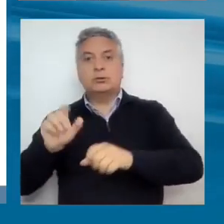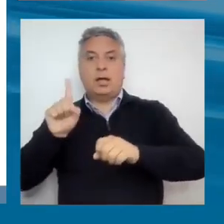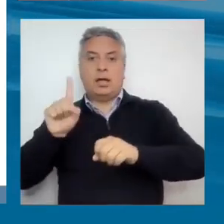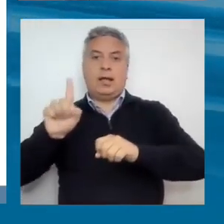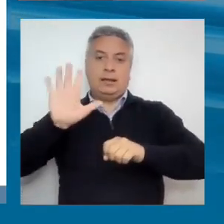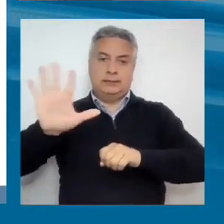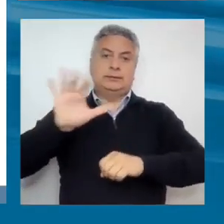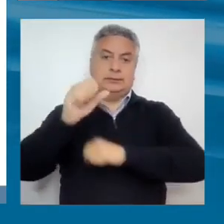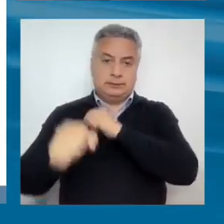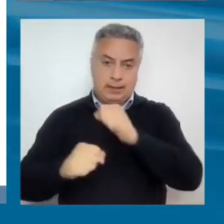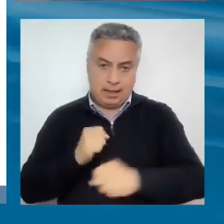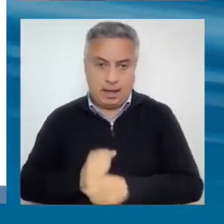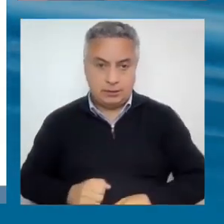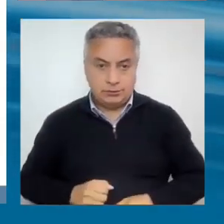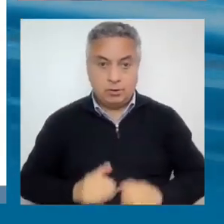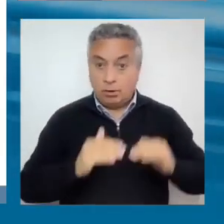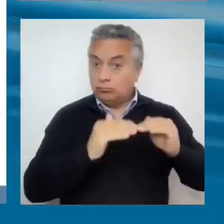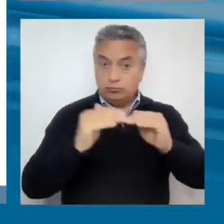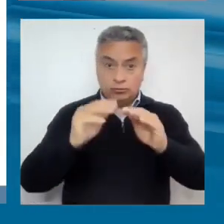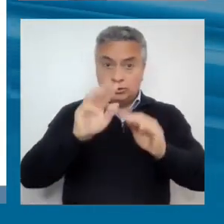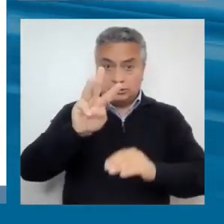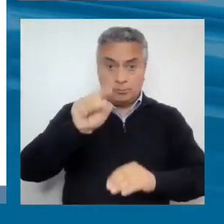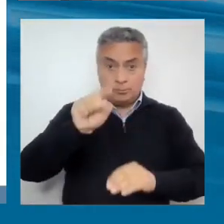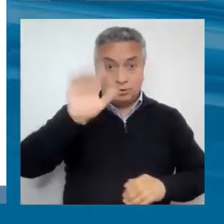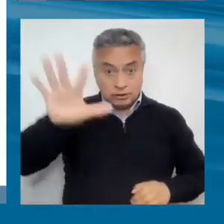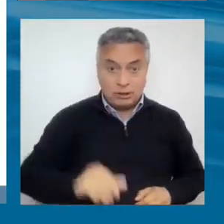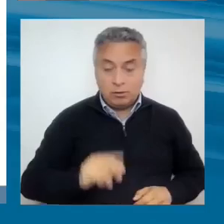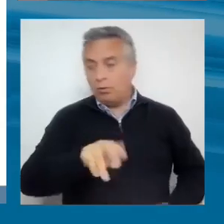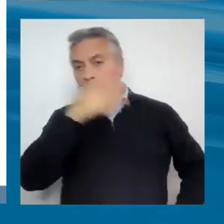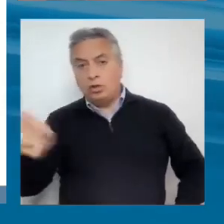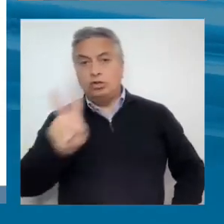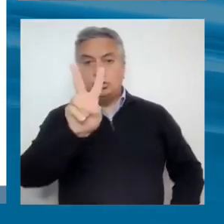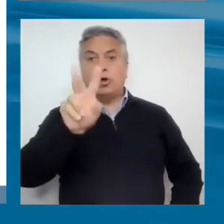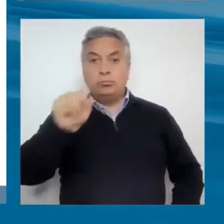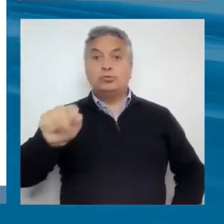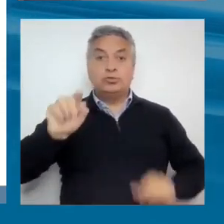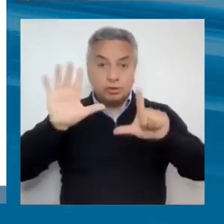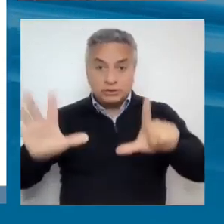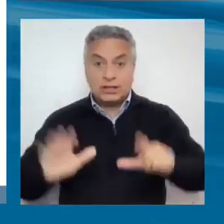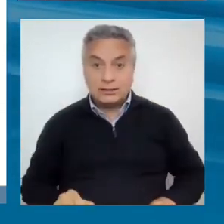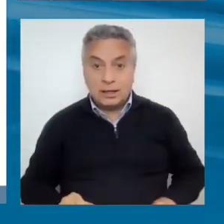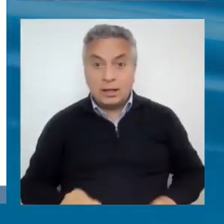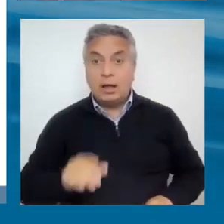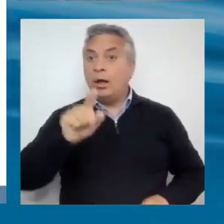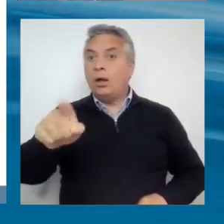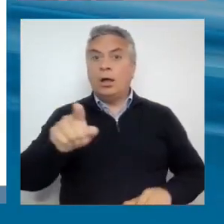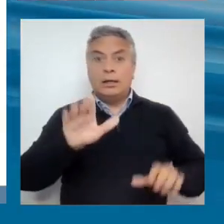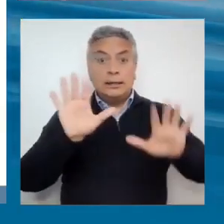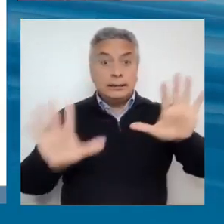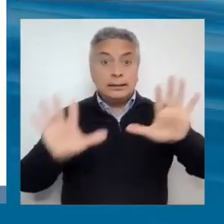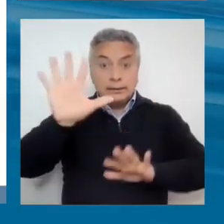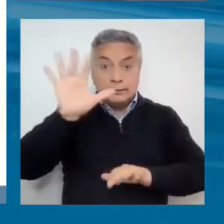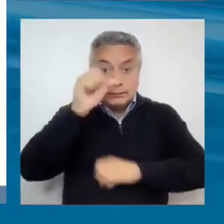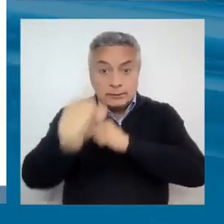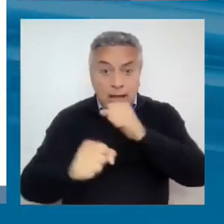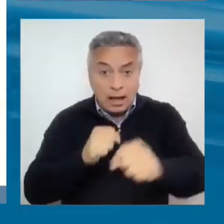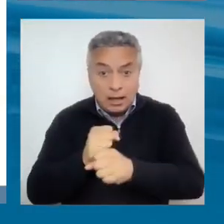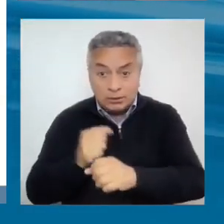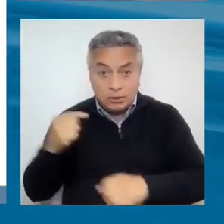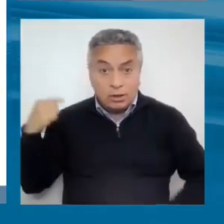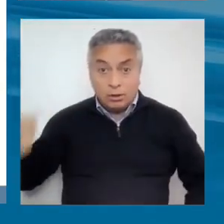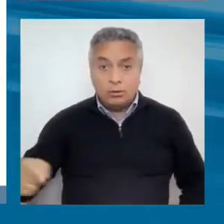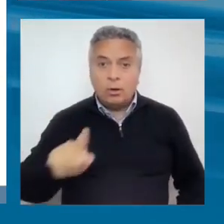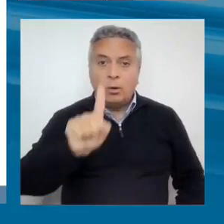.5 por ciento de crecimiento, segundos 30, 2.7 la mitad, los últimos 15 años, 1.6.